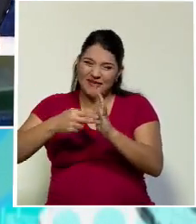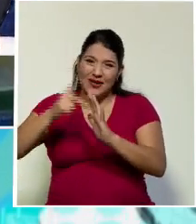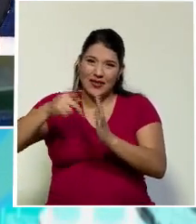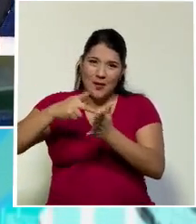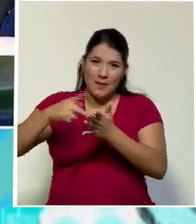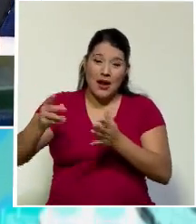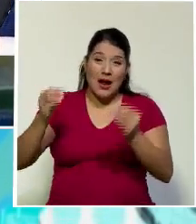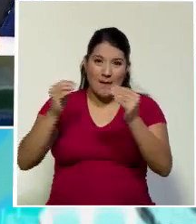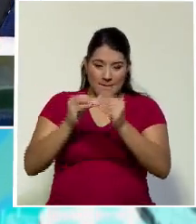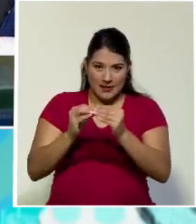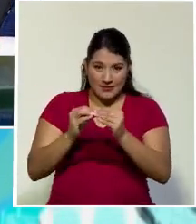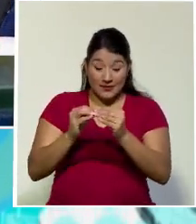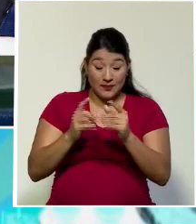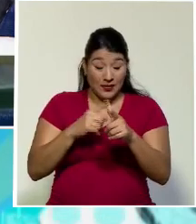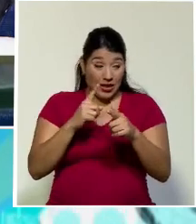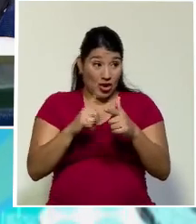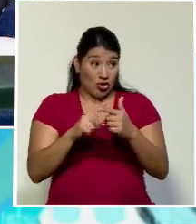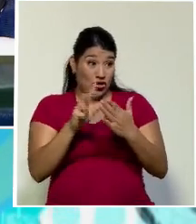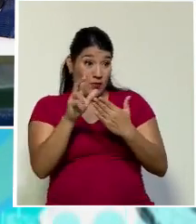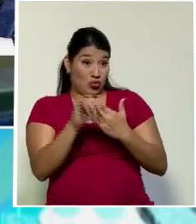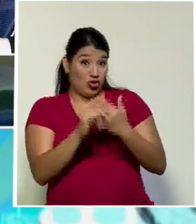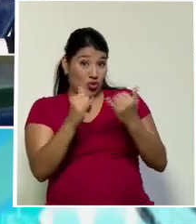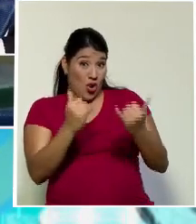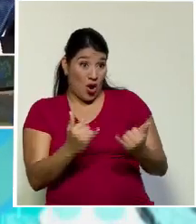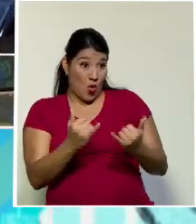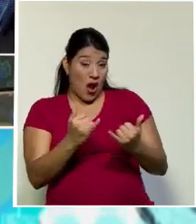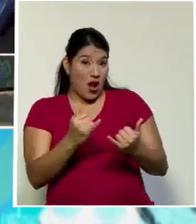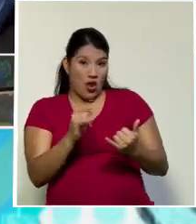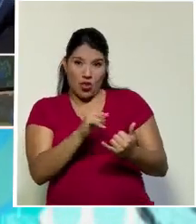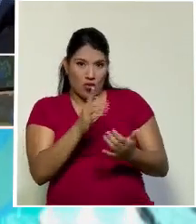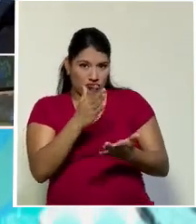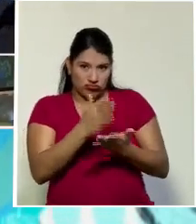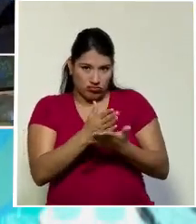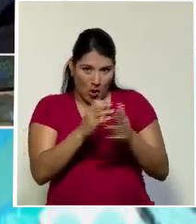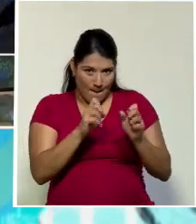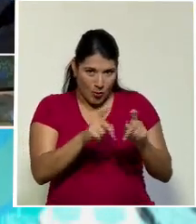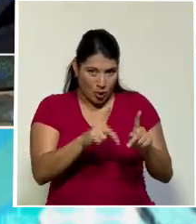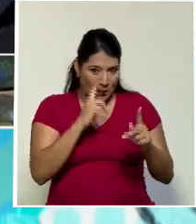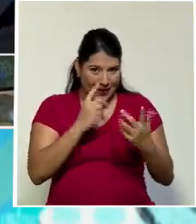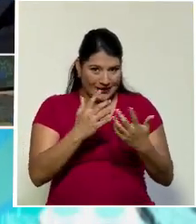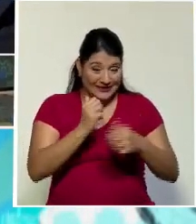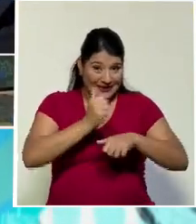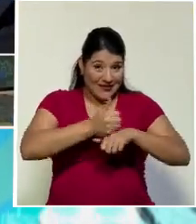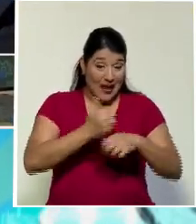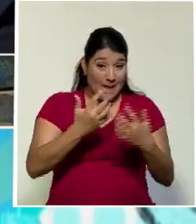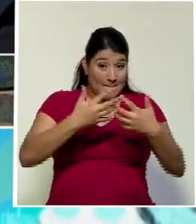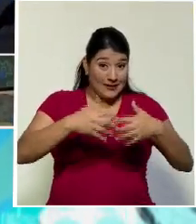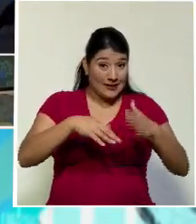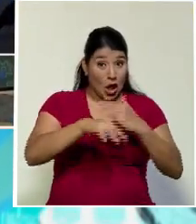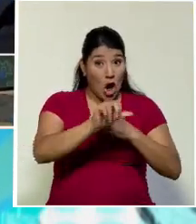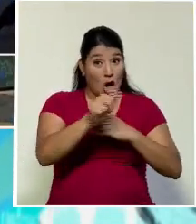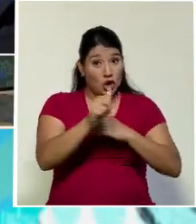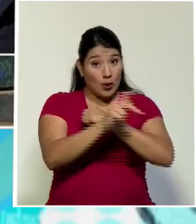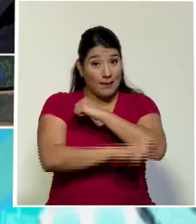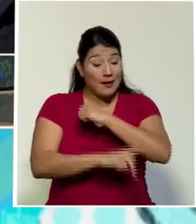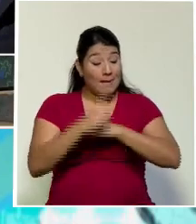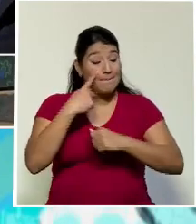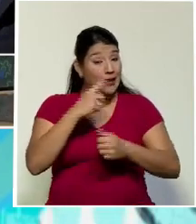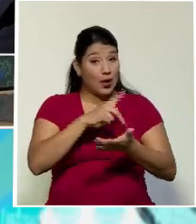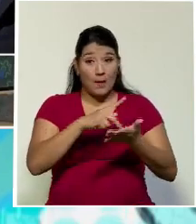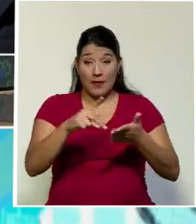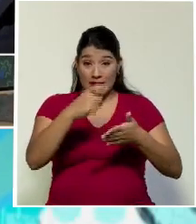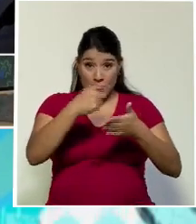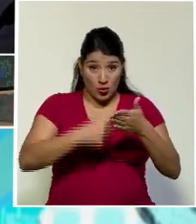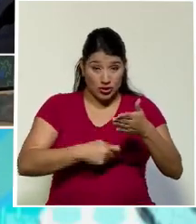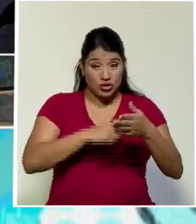ahora, no solo no cierra portillos, sino que le cobra más o menos a la misma gente, a los asalariados, y además le